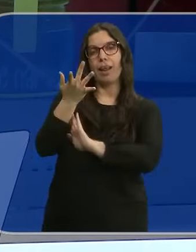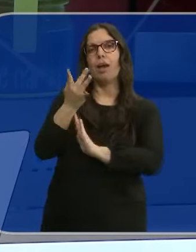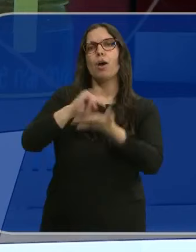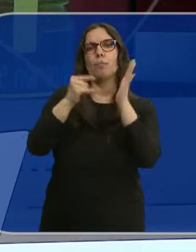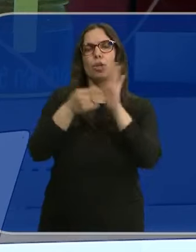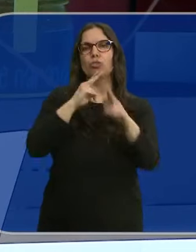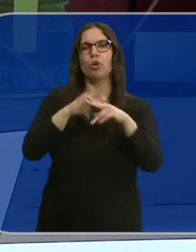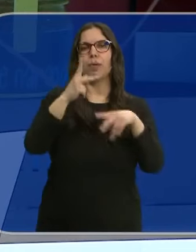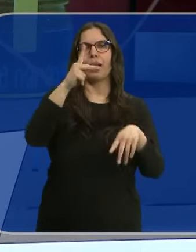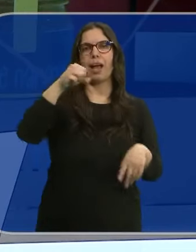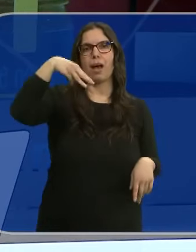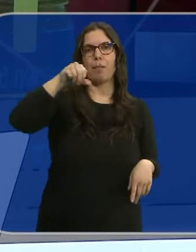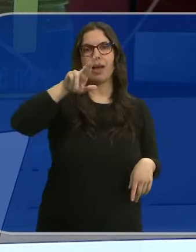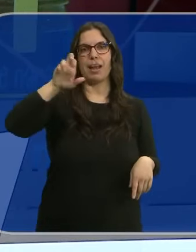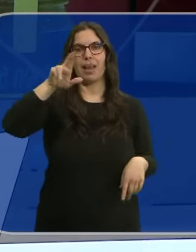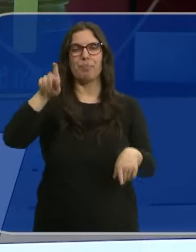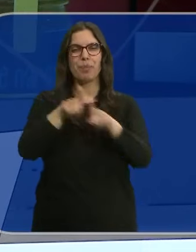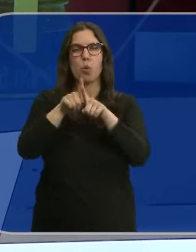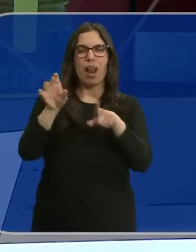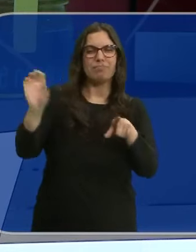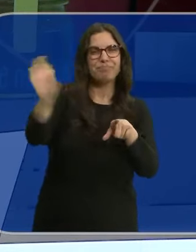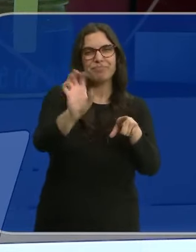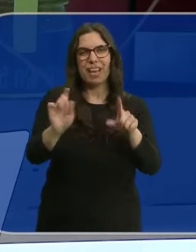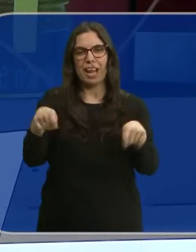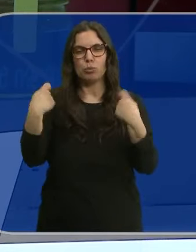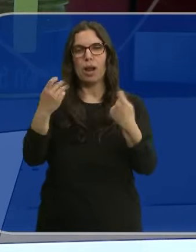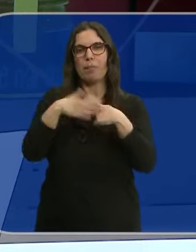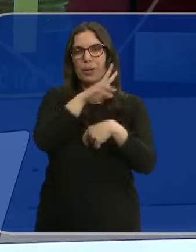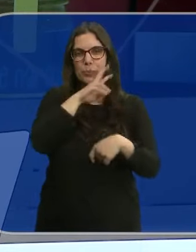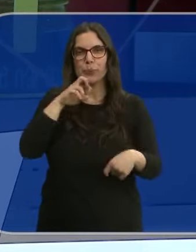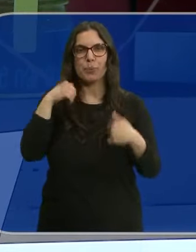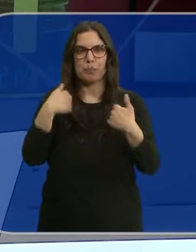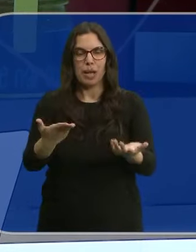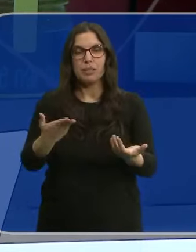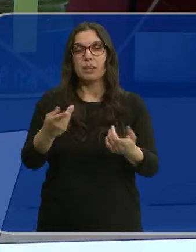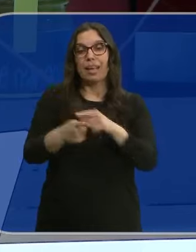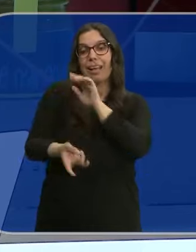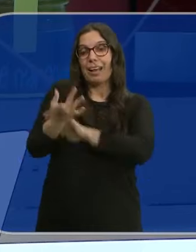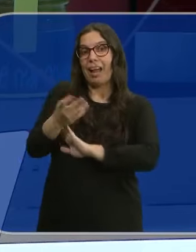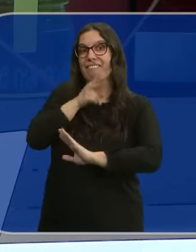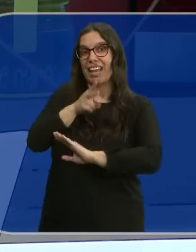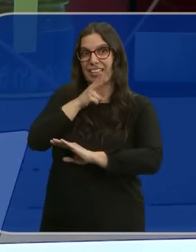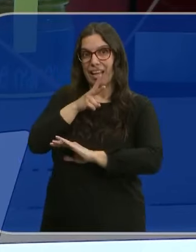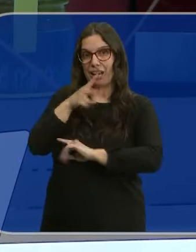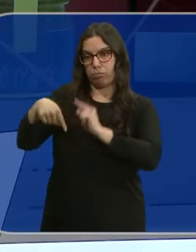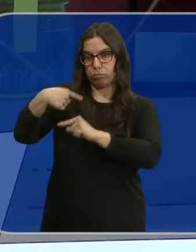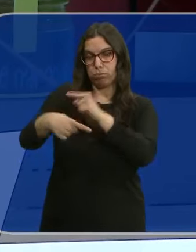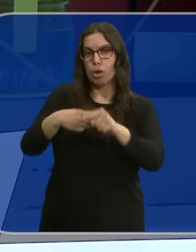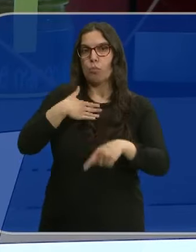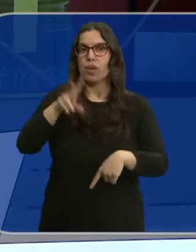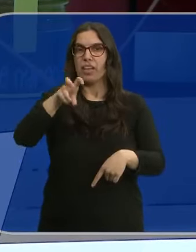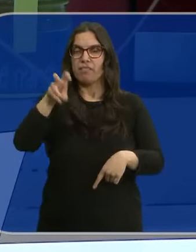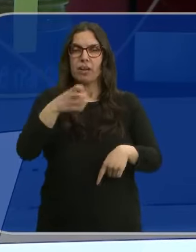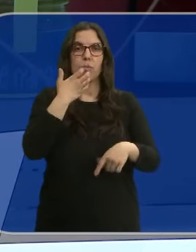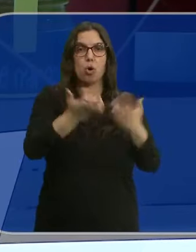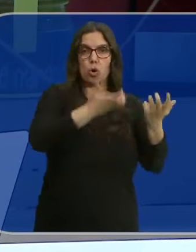proyecto Camarere, un sazonador natural que pretende encontrar soluciones. Está creado a partir de vegetales y se puede utilizar en la cocina y